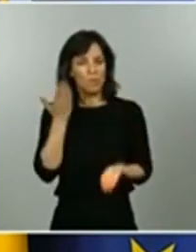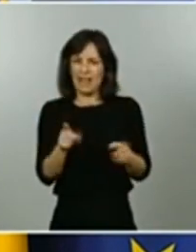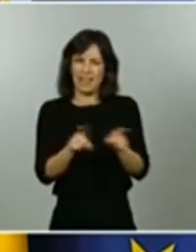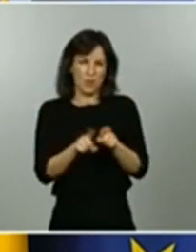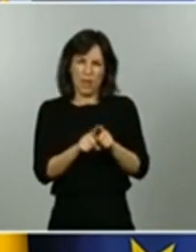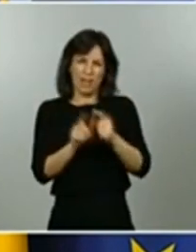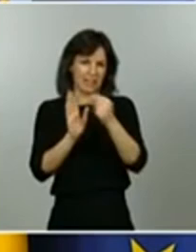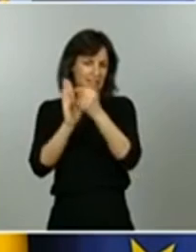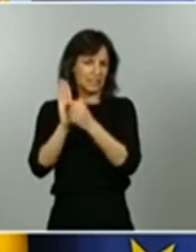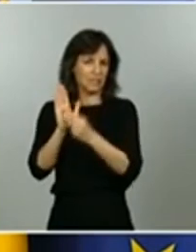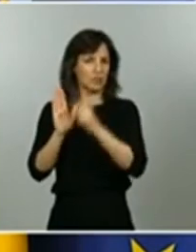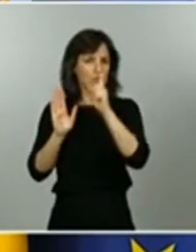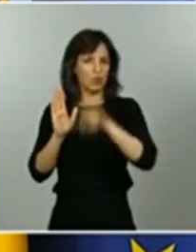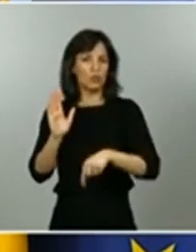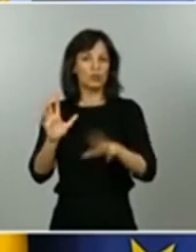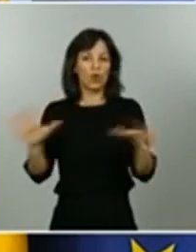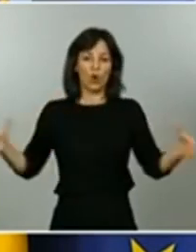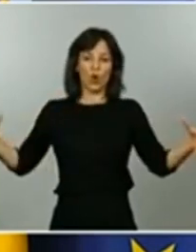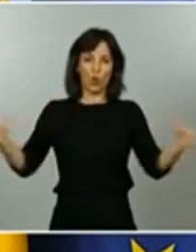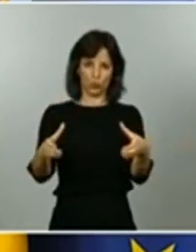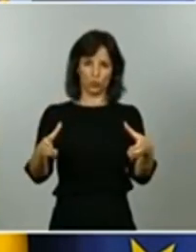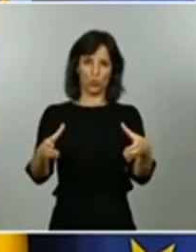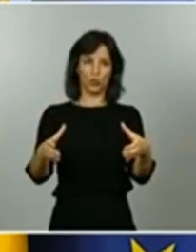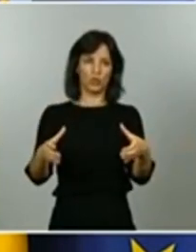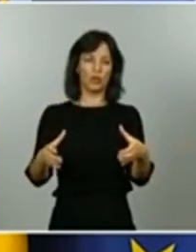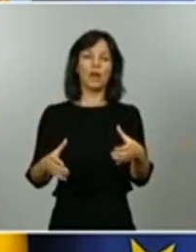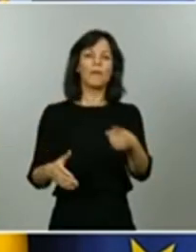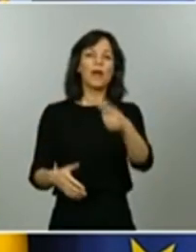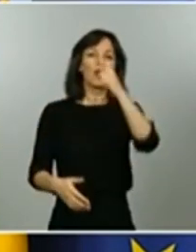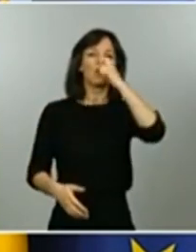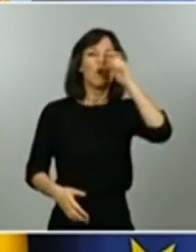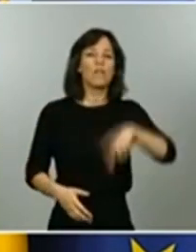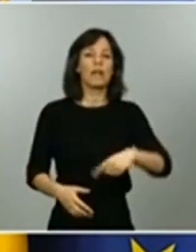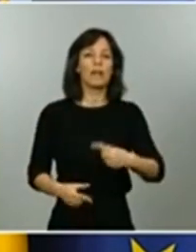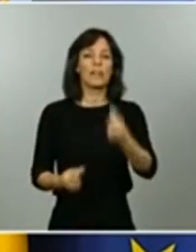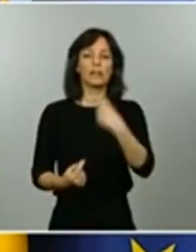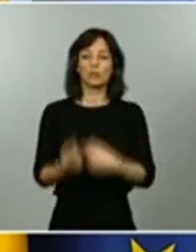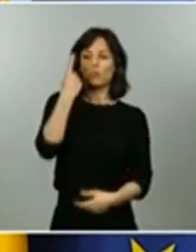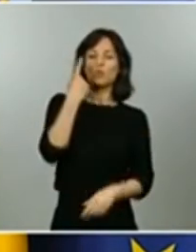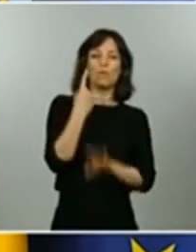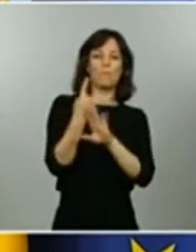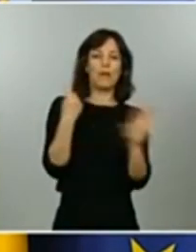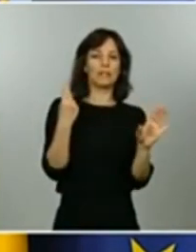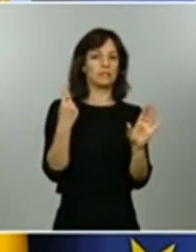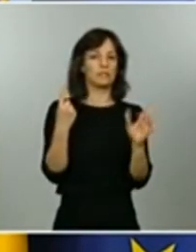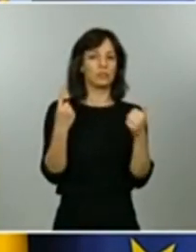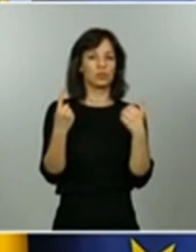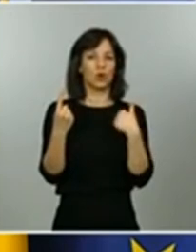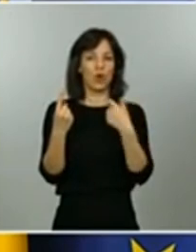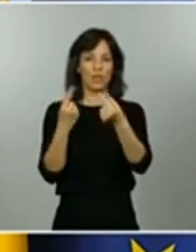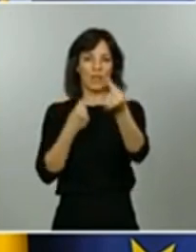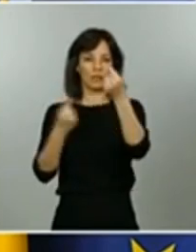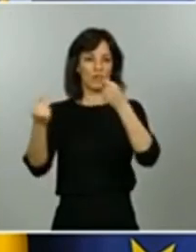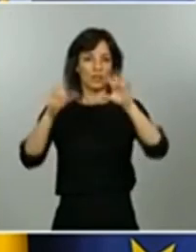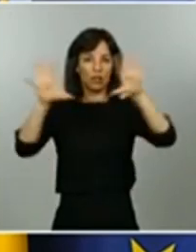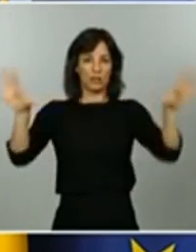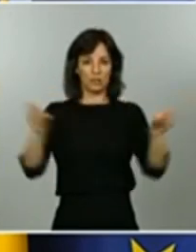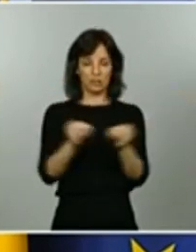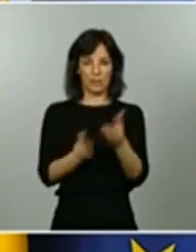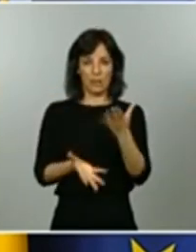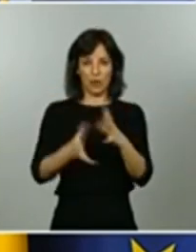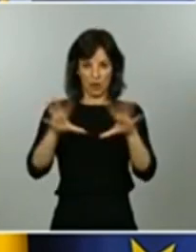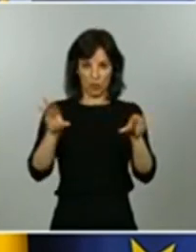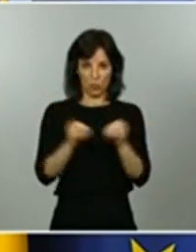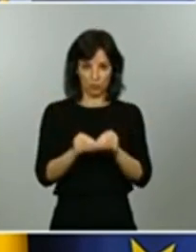de forma conjunta no aquí no vale un dato aquí valen todos los datos juntos y tienen que valorar de forma conjunta en